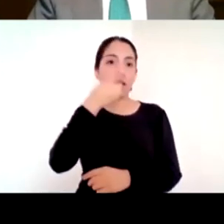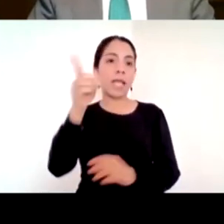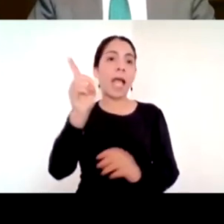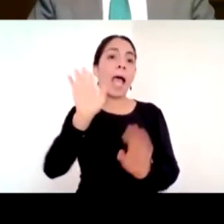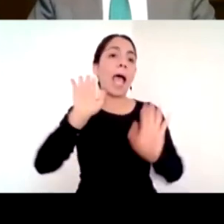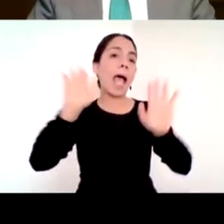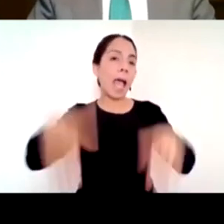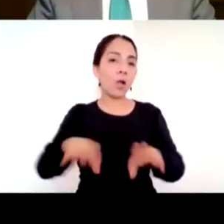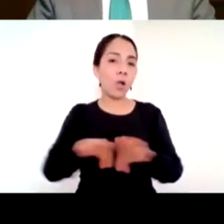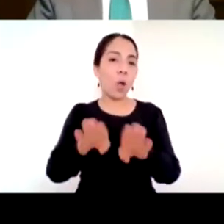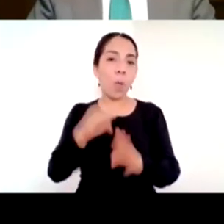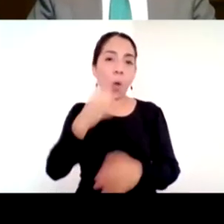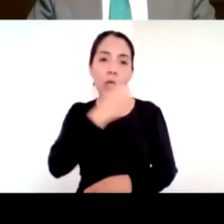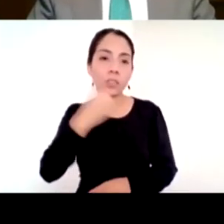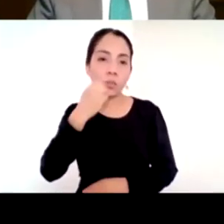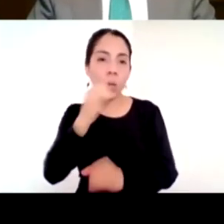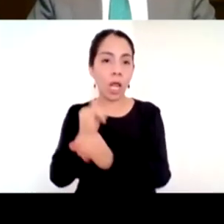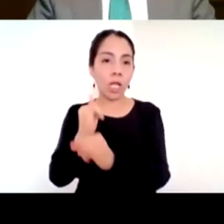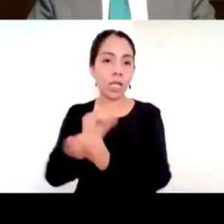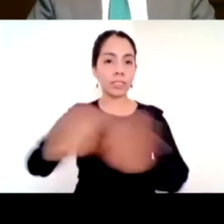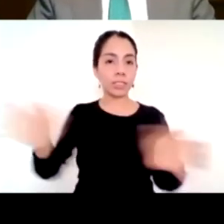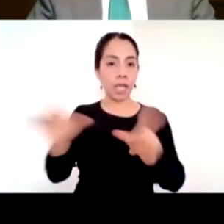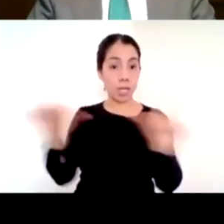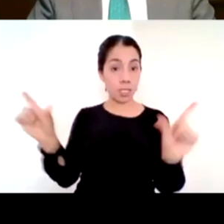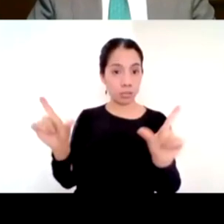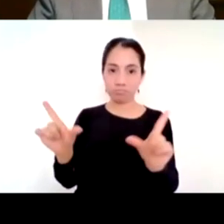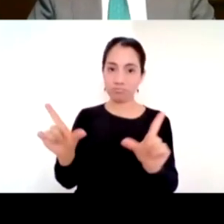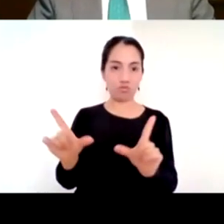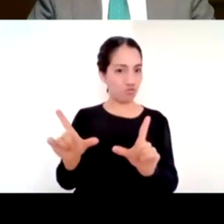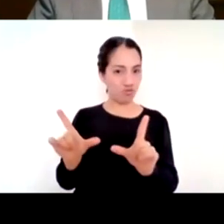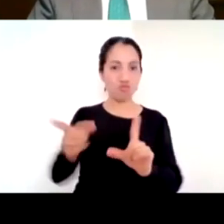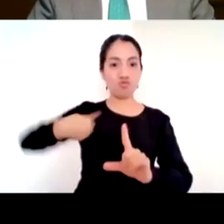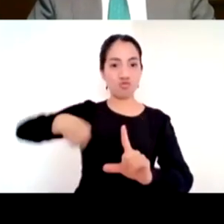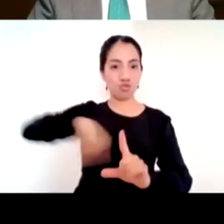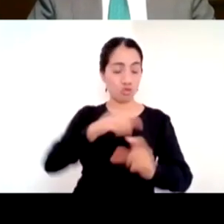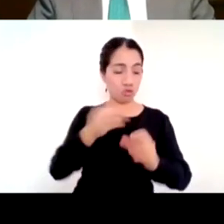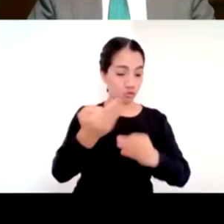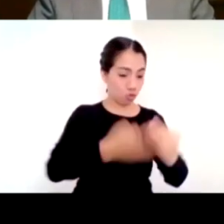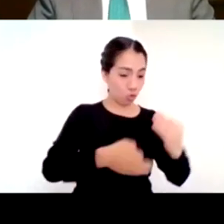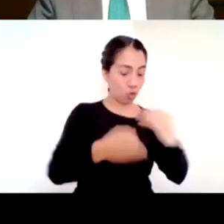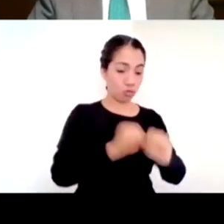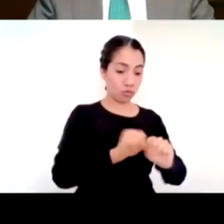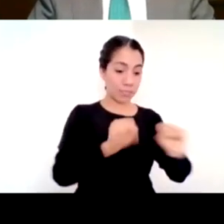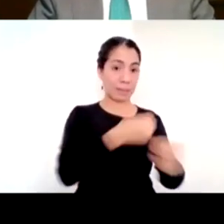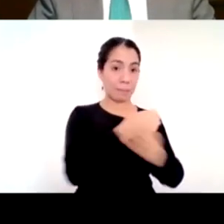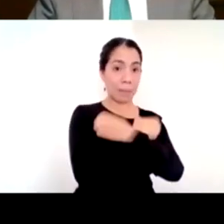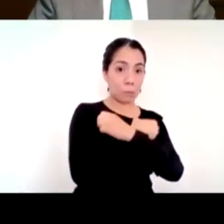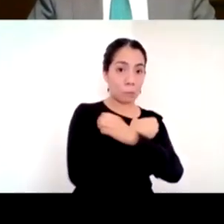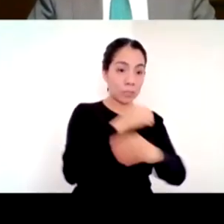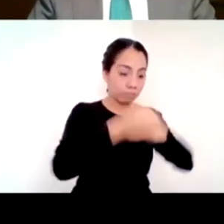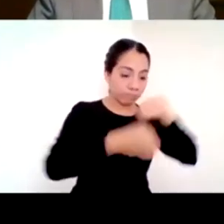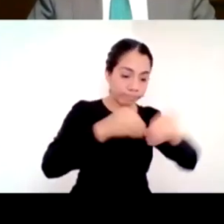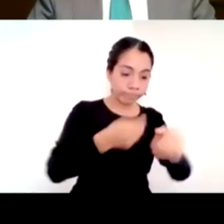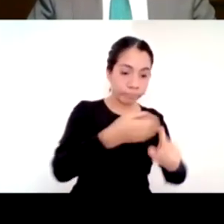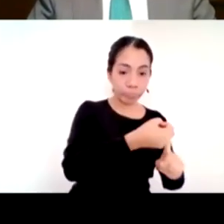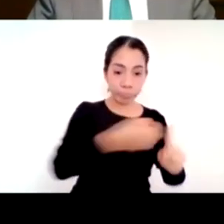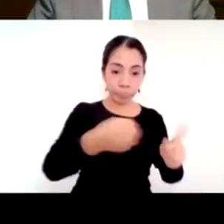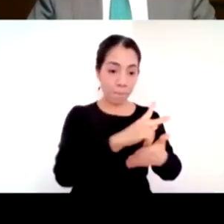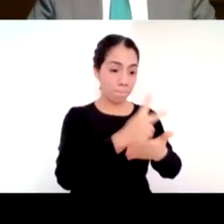es algo mucho más importante, como adaptamos todo el sistema educativo a una nueva forma de educar. Y